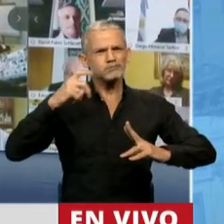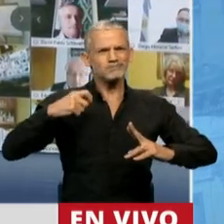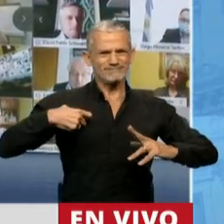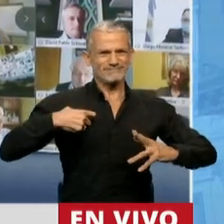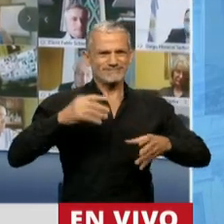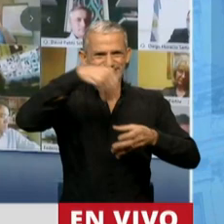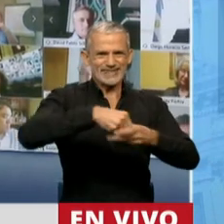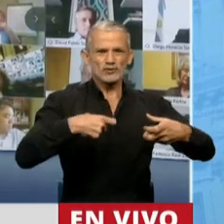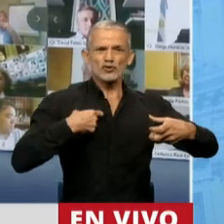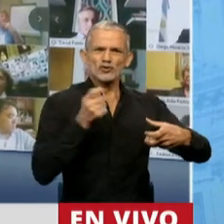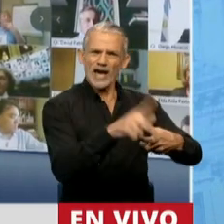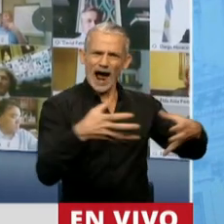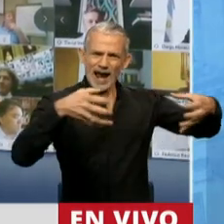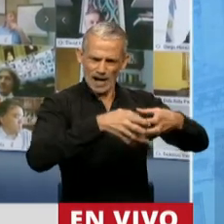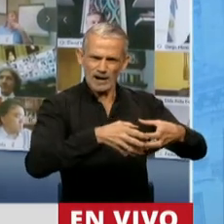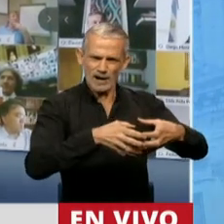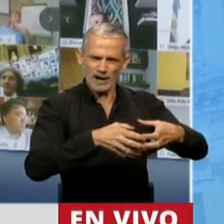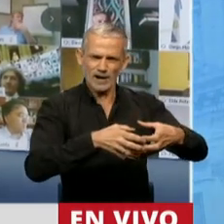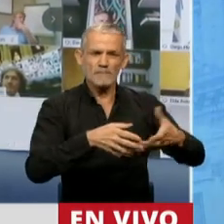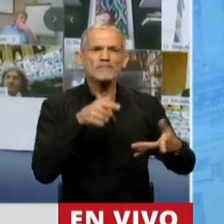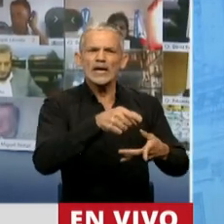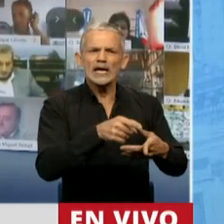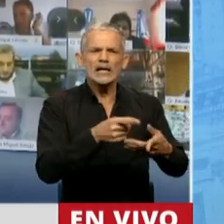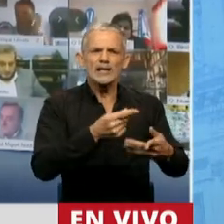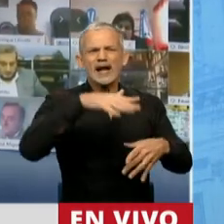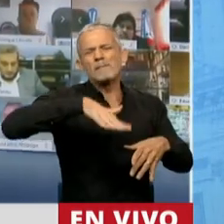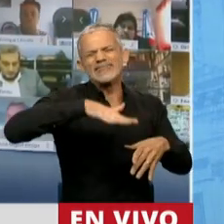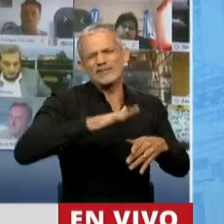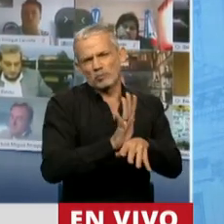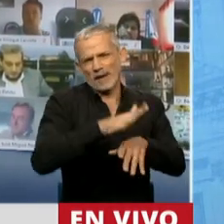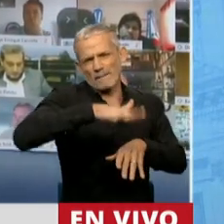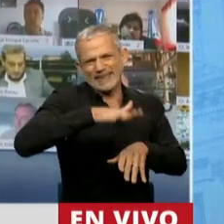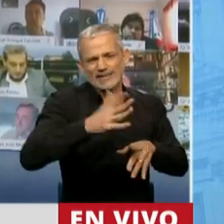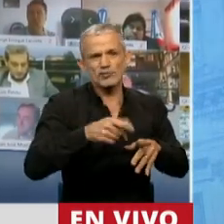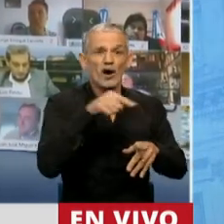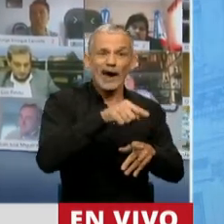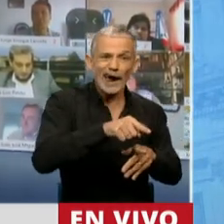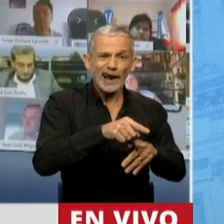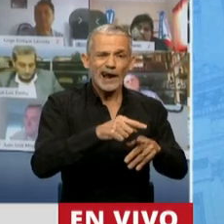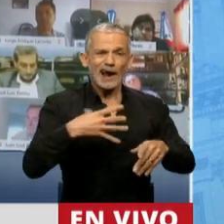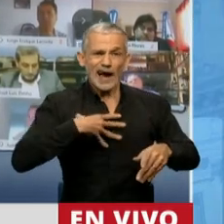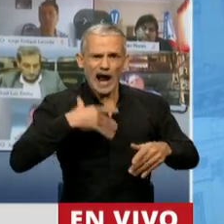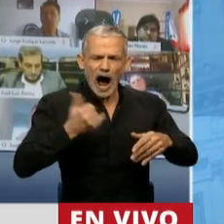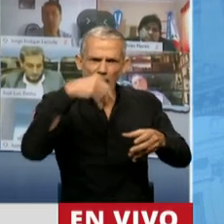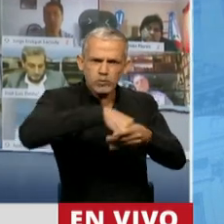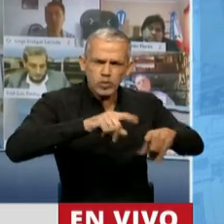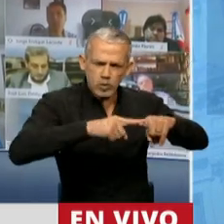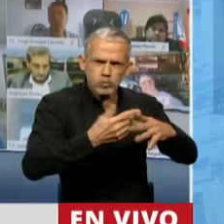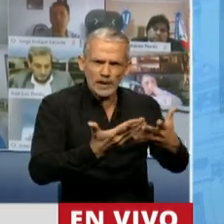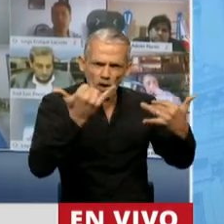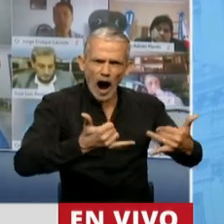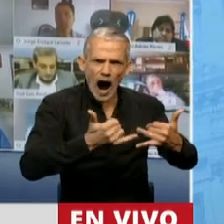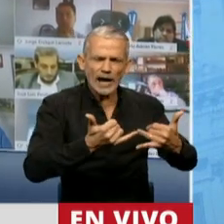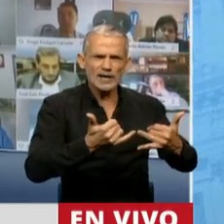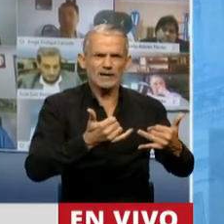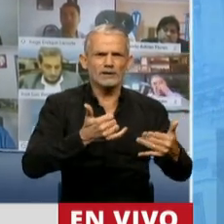a la que pertenecía. Si algo tuvo el petiso es que no fue un desclasado. En tiempos en que tantos